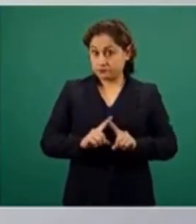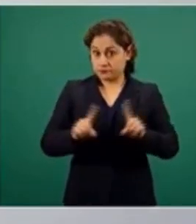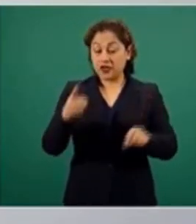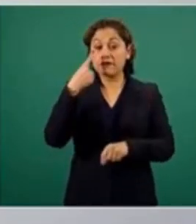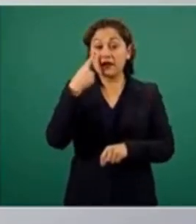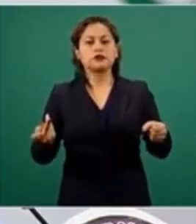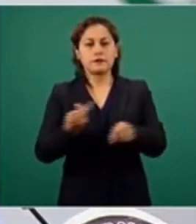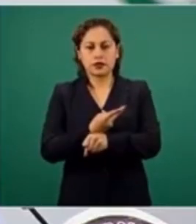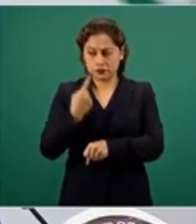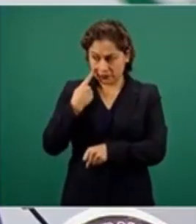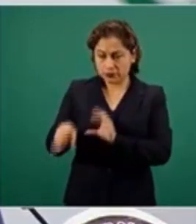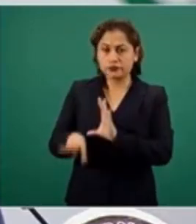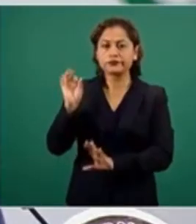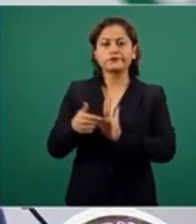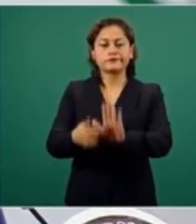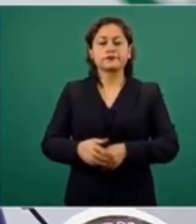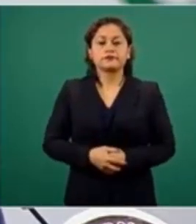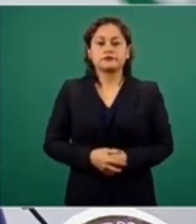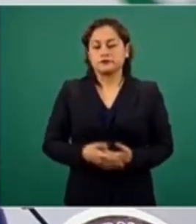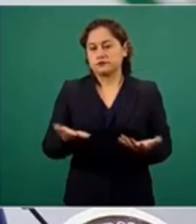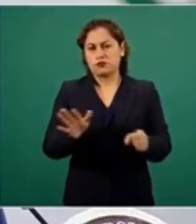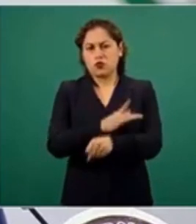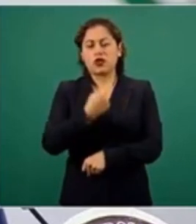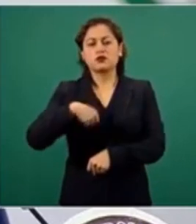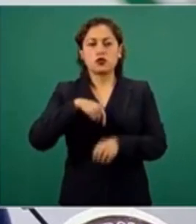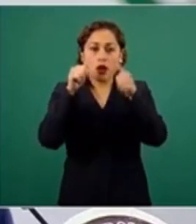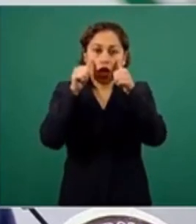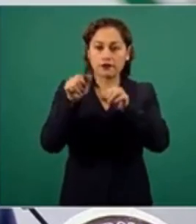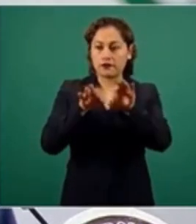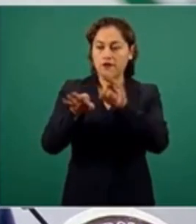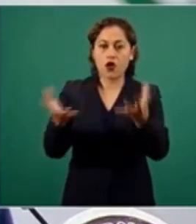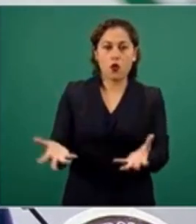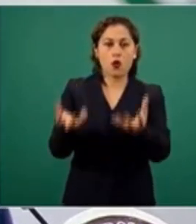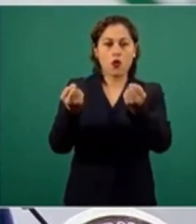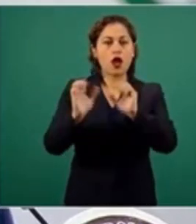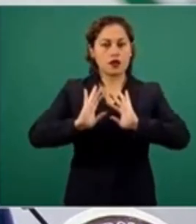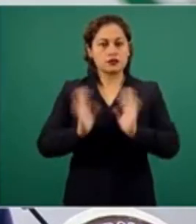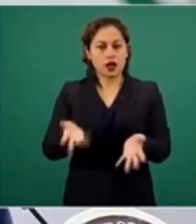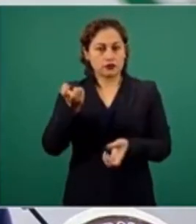pero se ha apreciado el peso. Estamos ya recuperando empleos. Eso es muy importante.